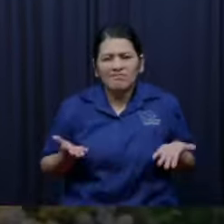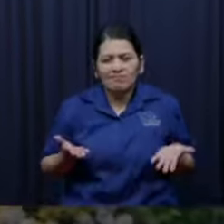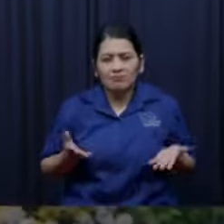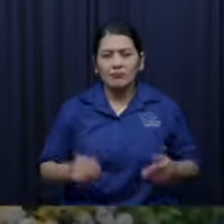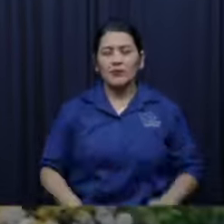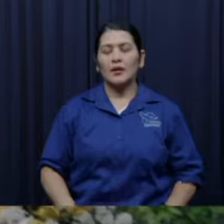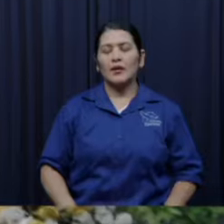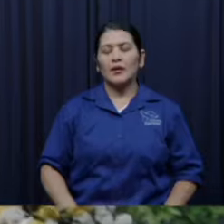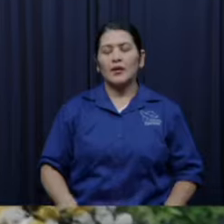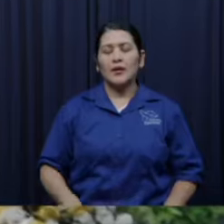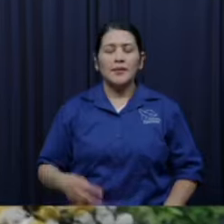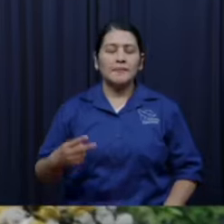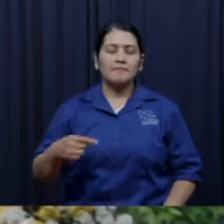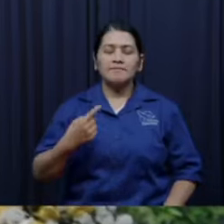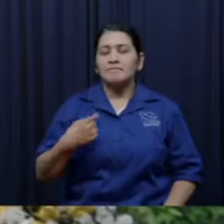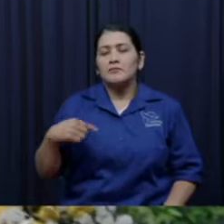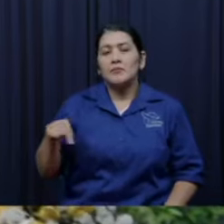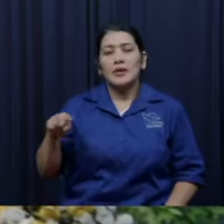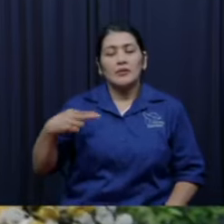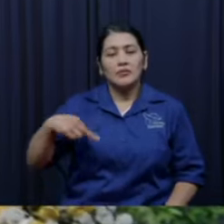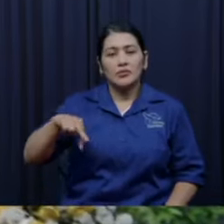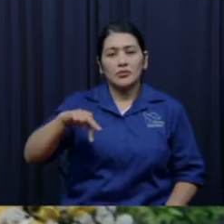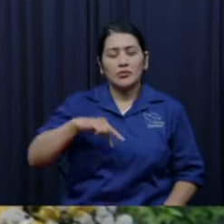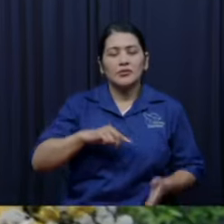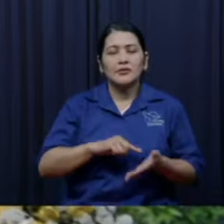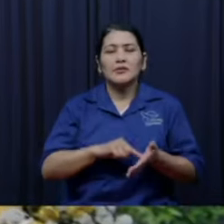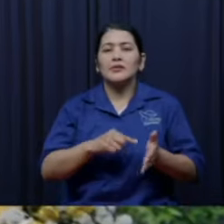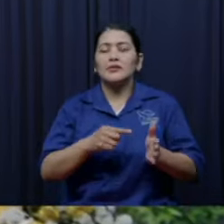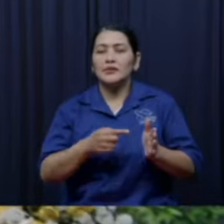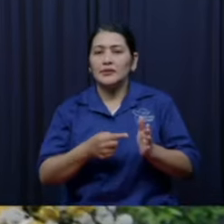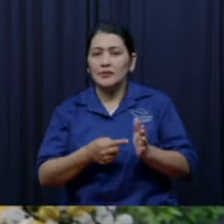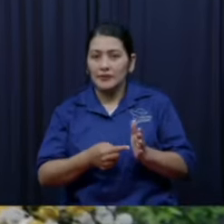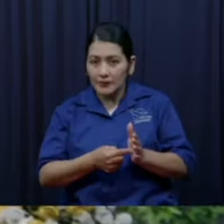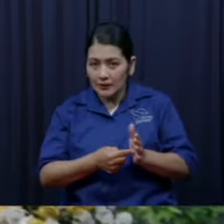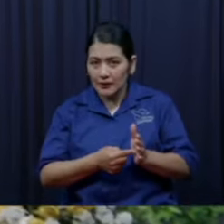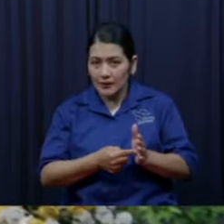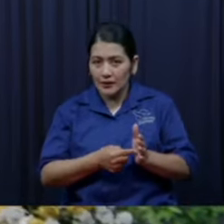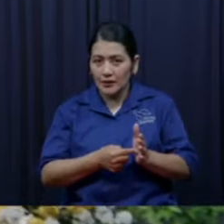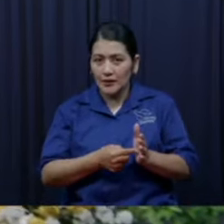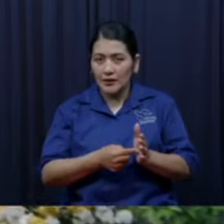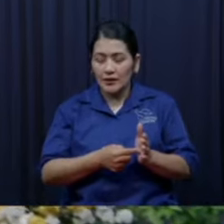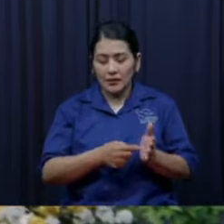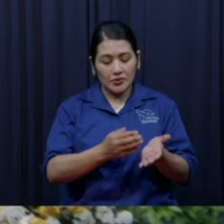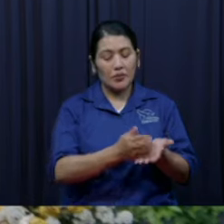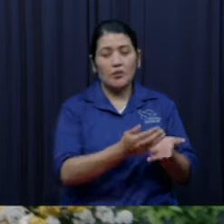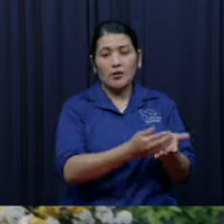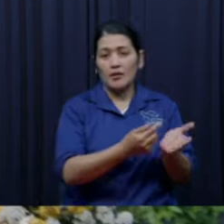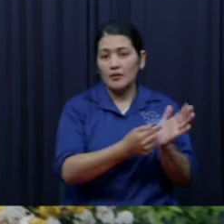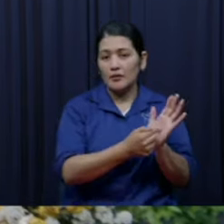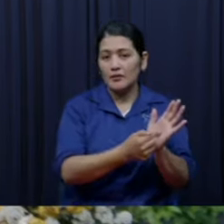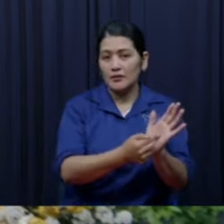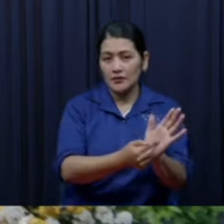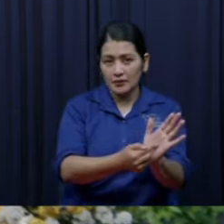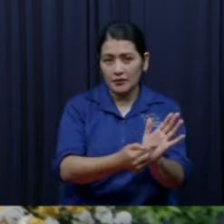aparte, pero la Biblia dice y lo hemos estado insistiendo, que